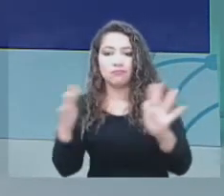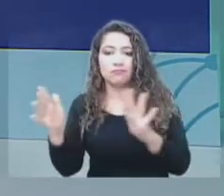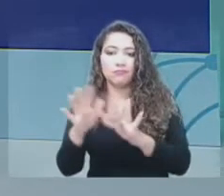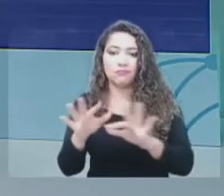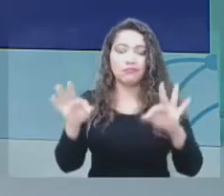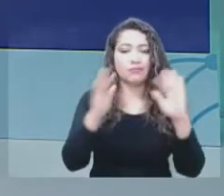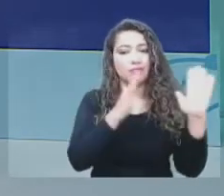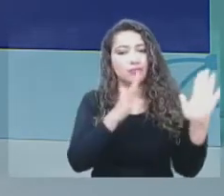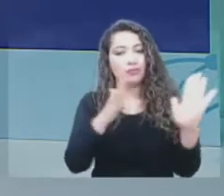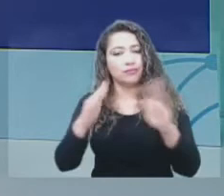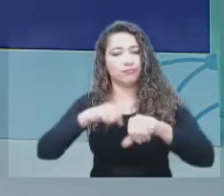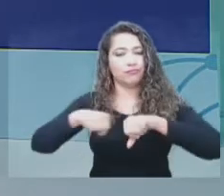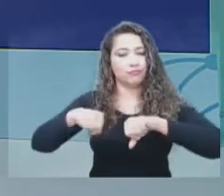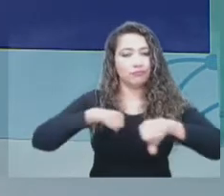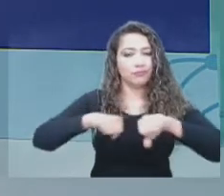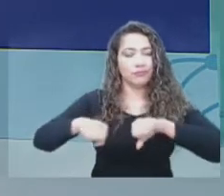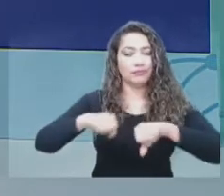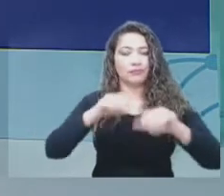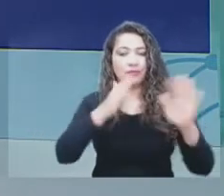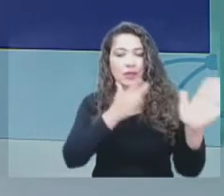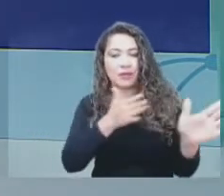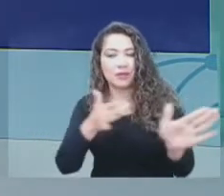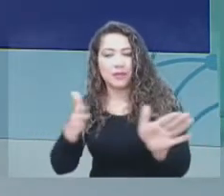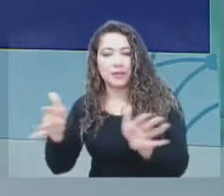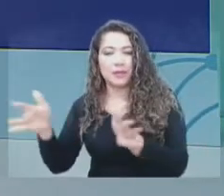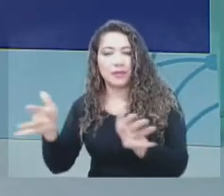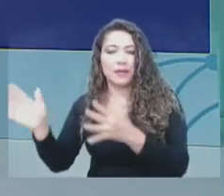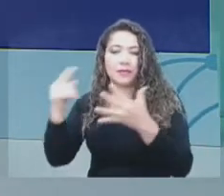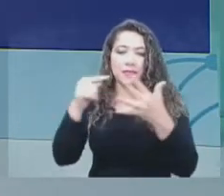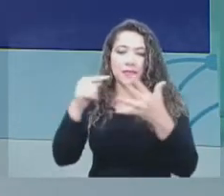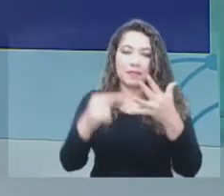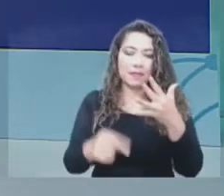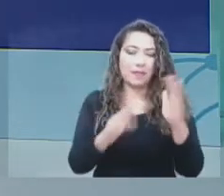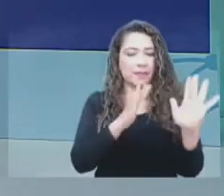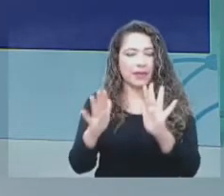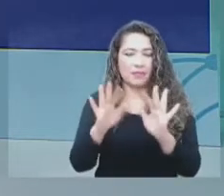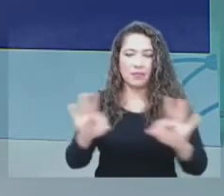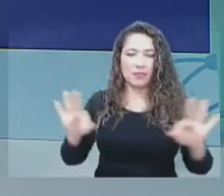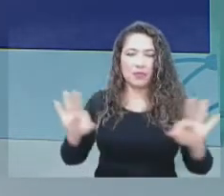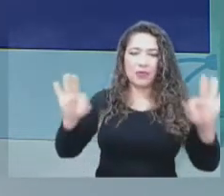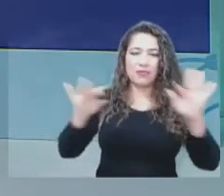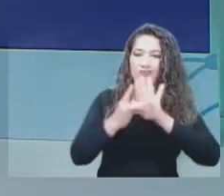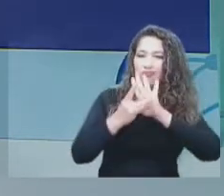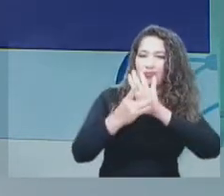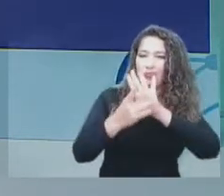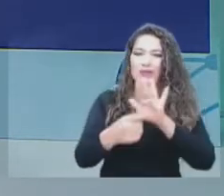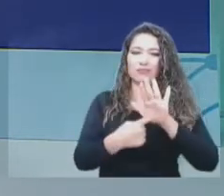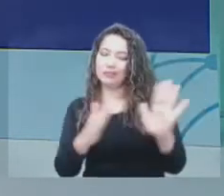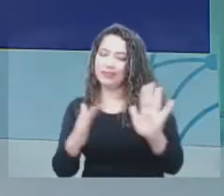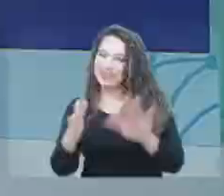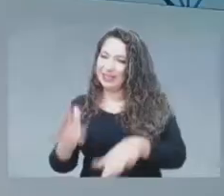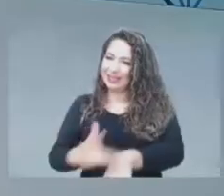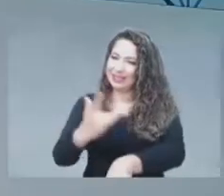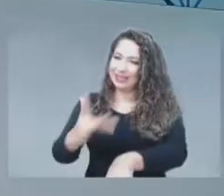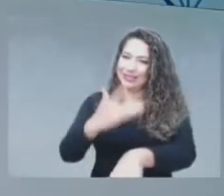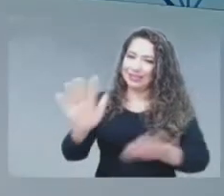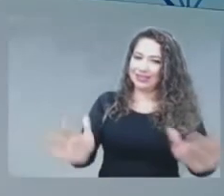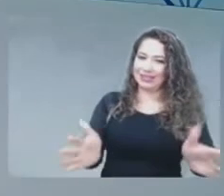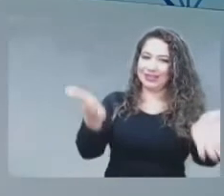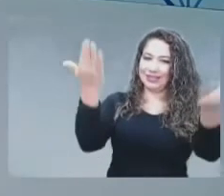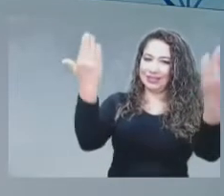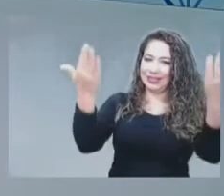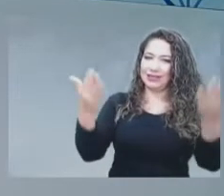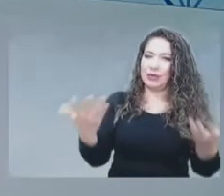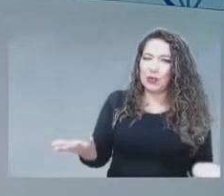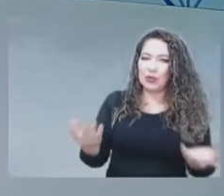tener un modelo con incentivos. Aquí se estaba buscando